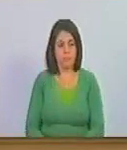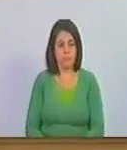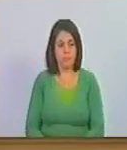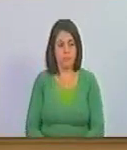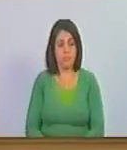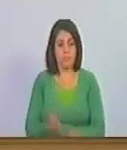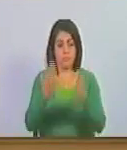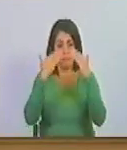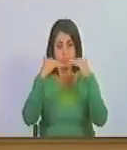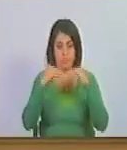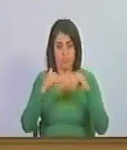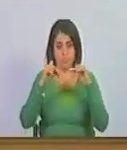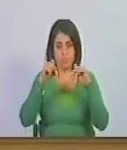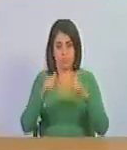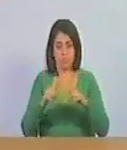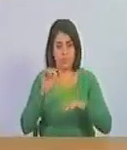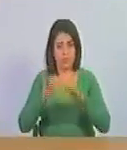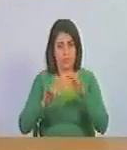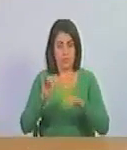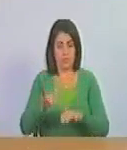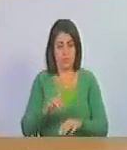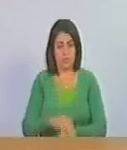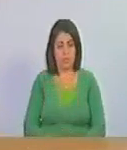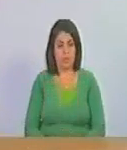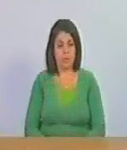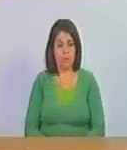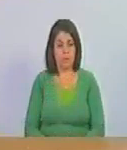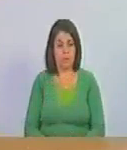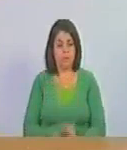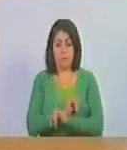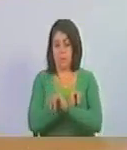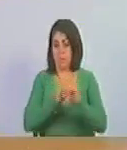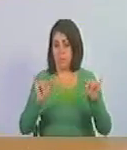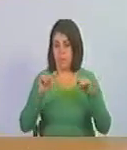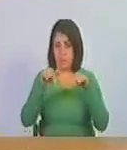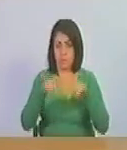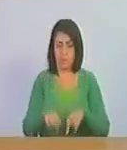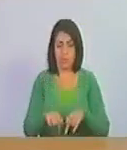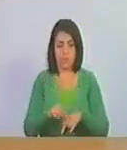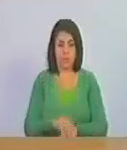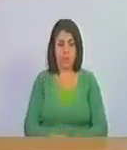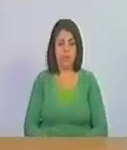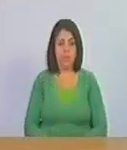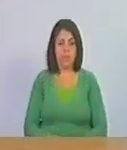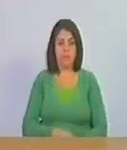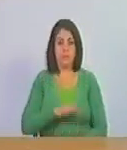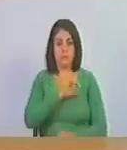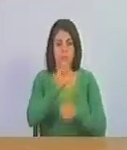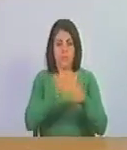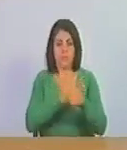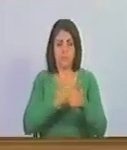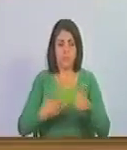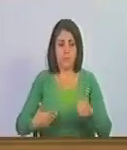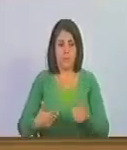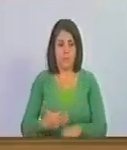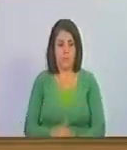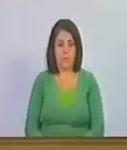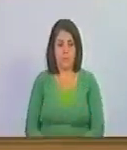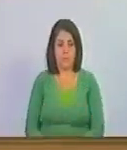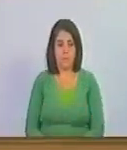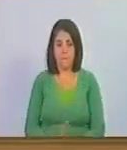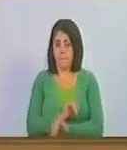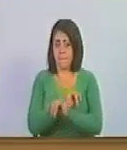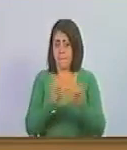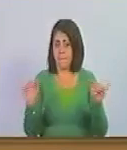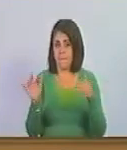siguiente punto ciudadana secretaria agotada la agenda del día ciudadano vicepresidente se